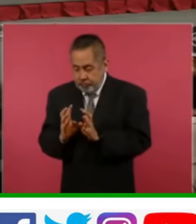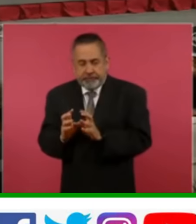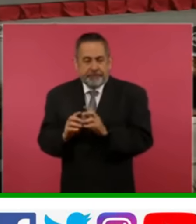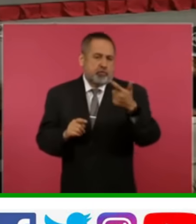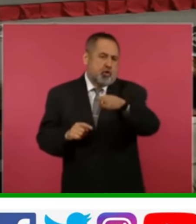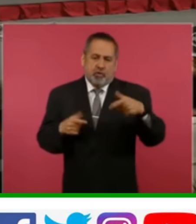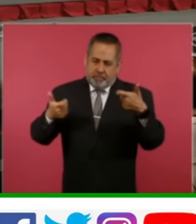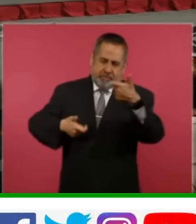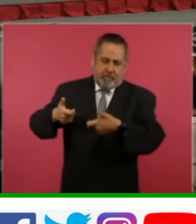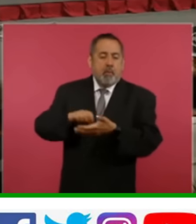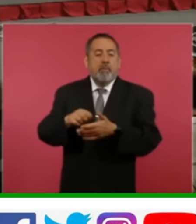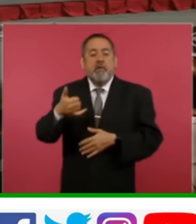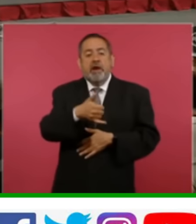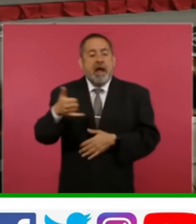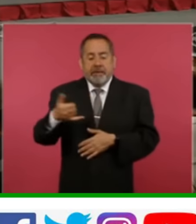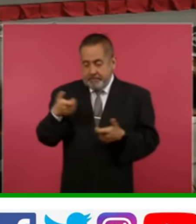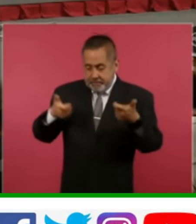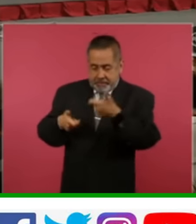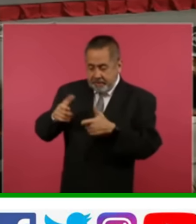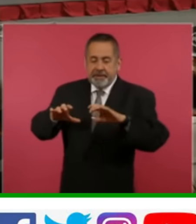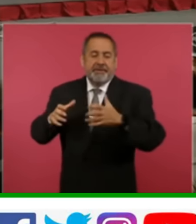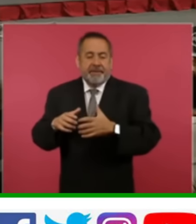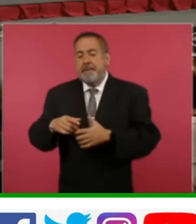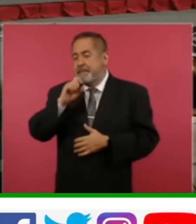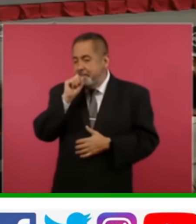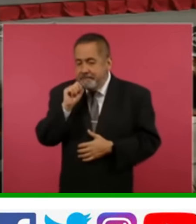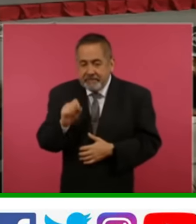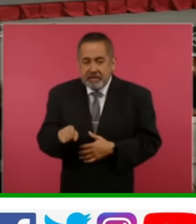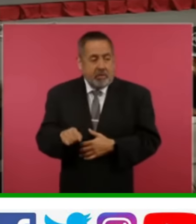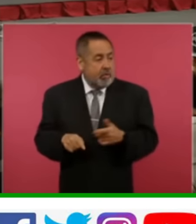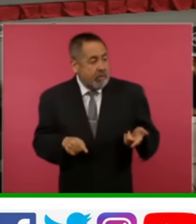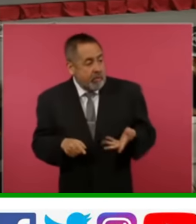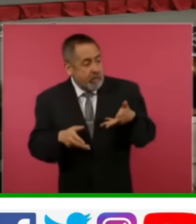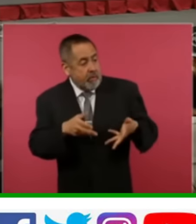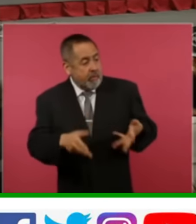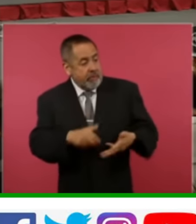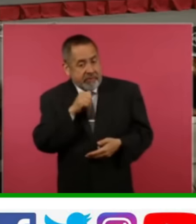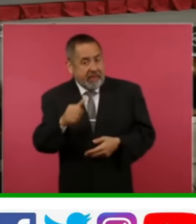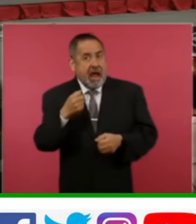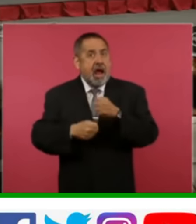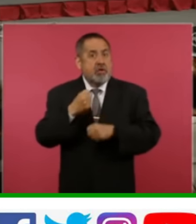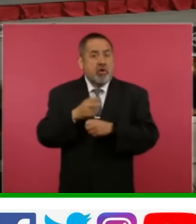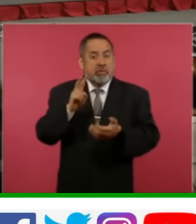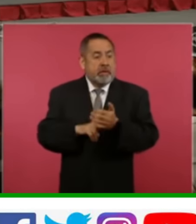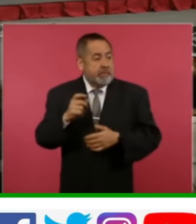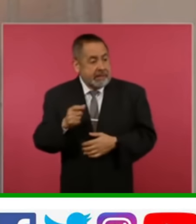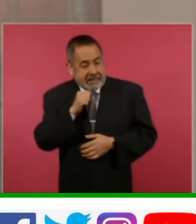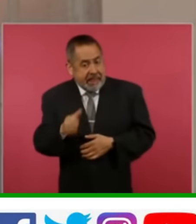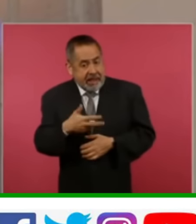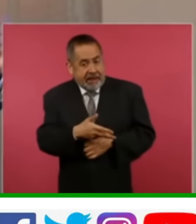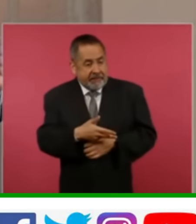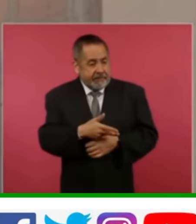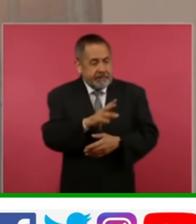Infonavit, también las cuentas de vivienda que no son reclamadas desde 2020 se establecía que se manejaban en una reserva diferente.